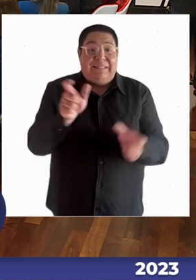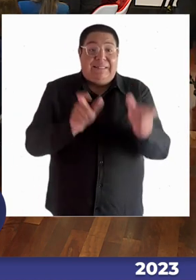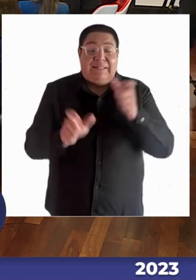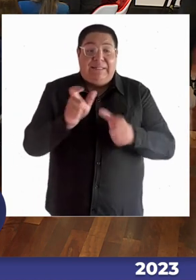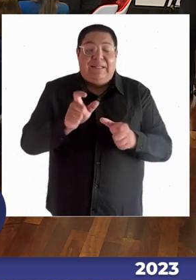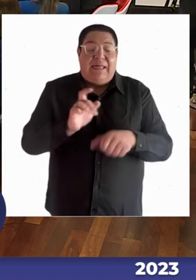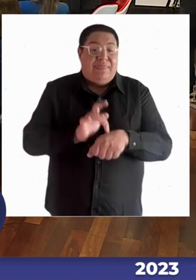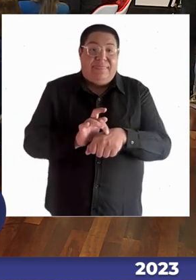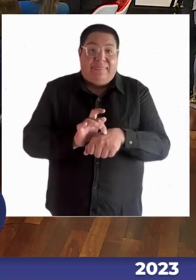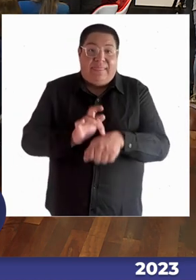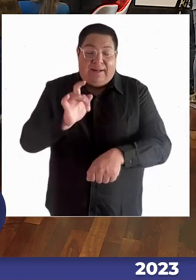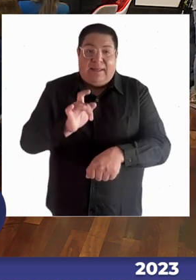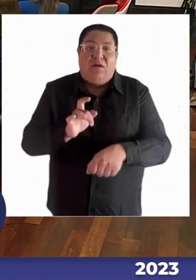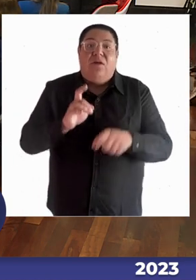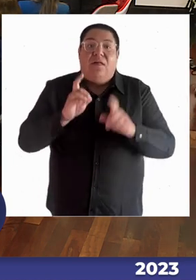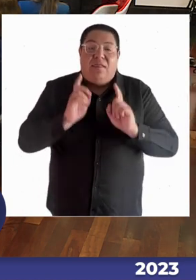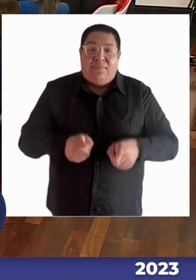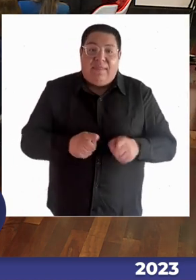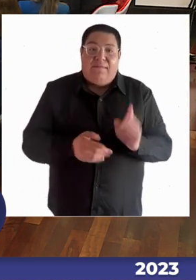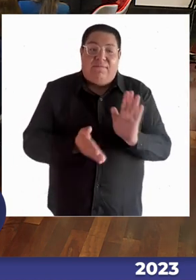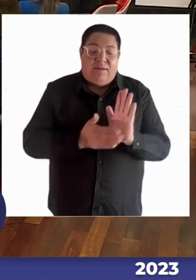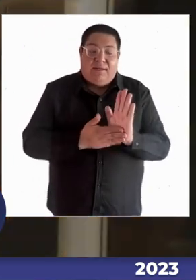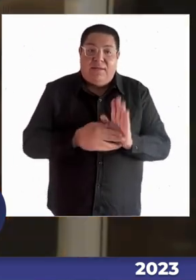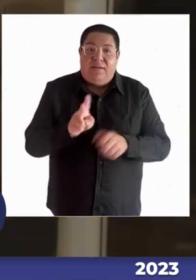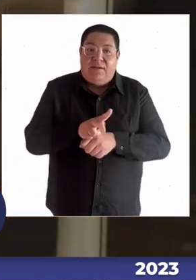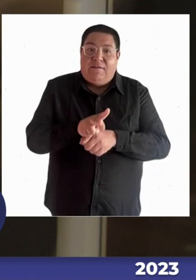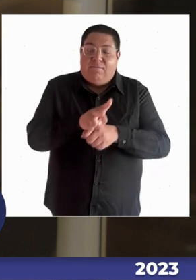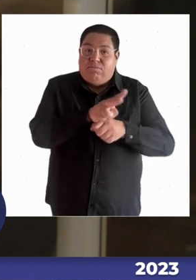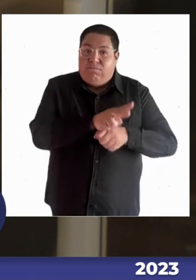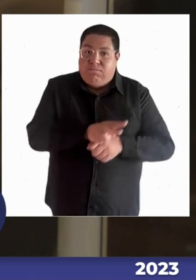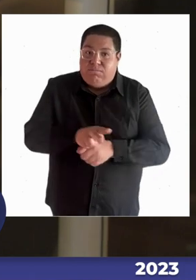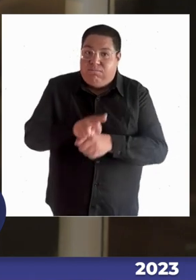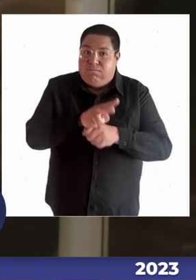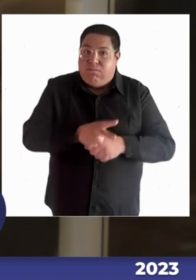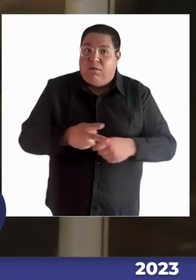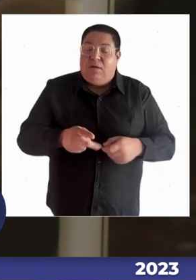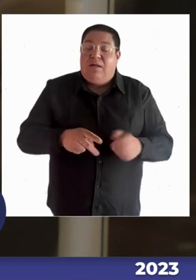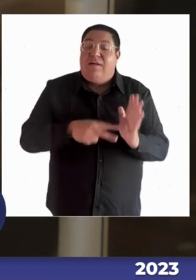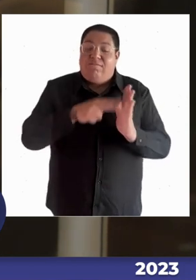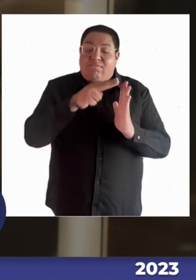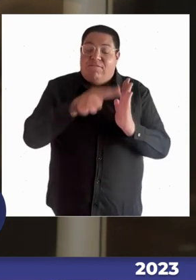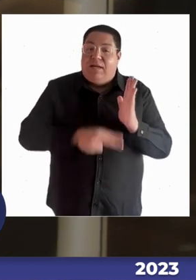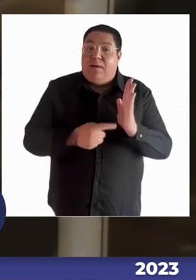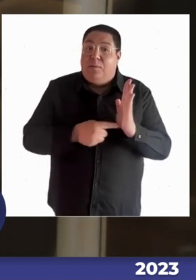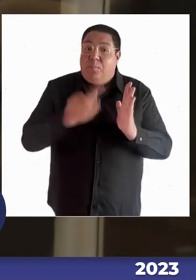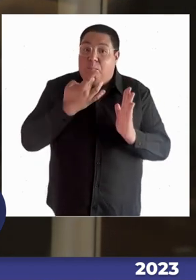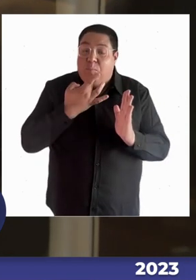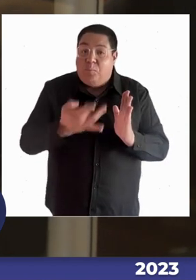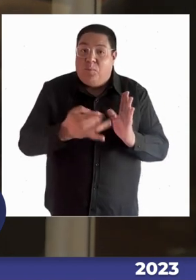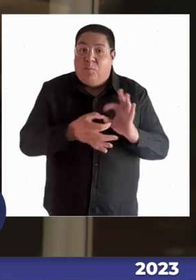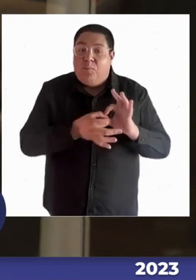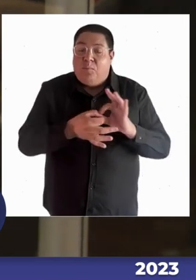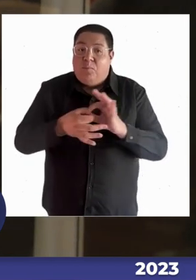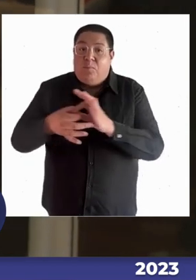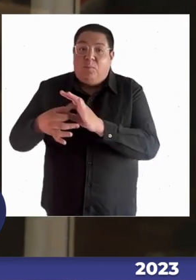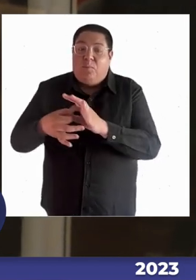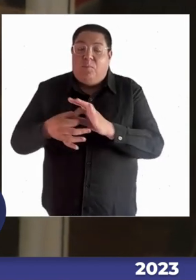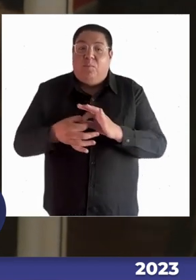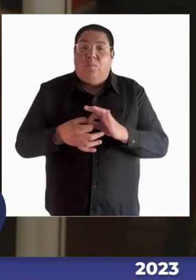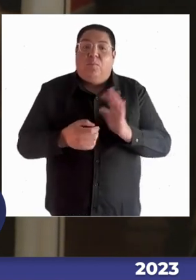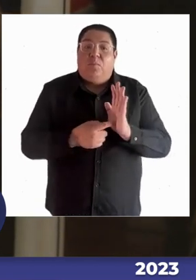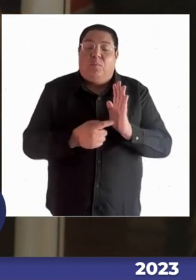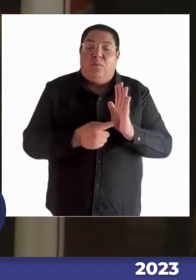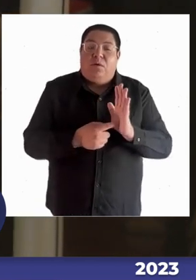hay aspectos que hay que fiscalizar. Eso es súper importante. ¿Y fiscalizarlo por qué? Porque a veces las personas, las familias, las organizaciones, no